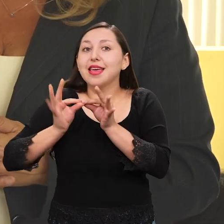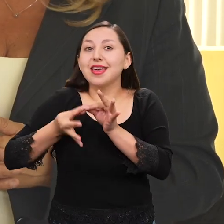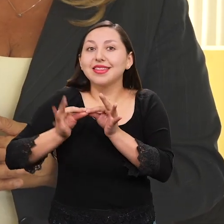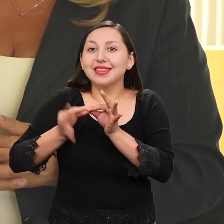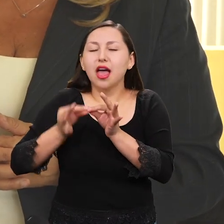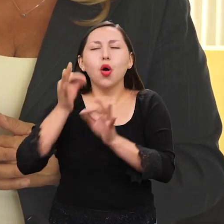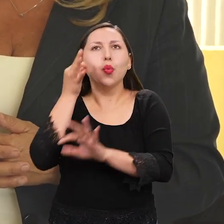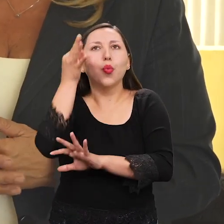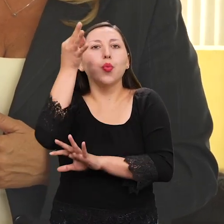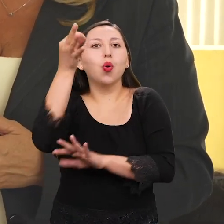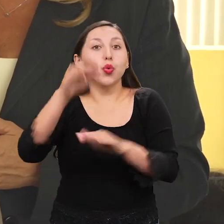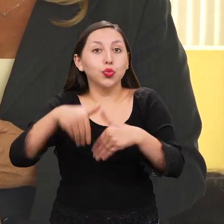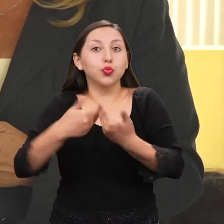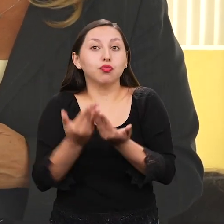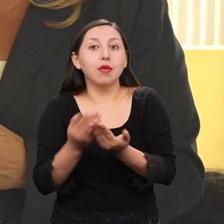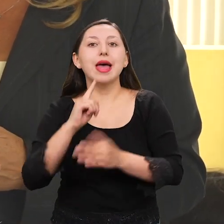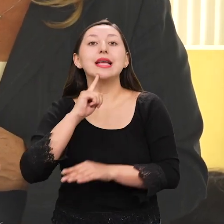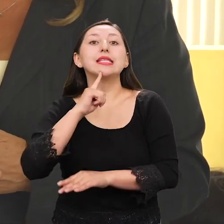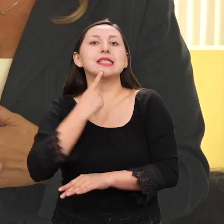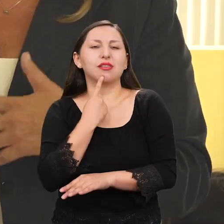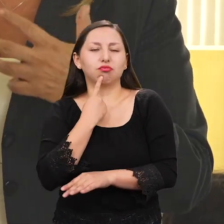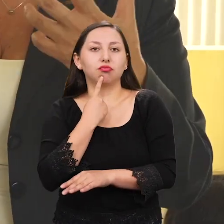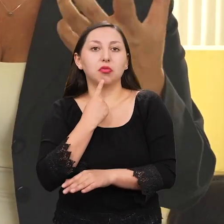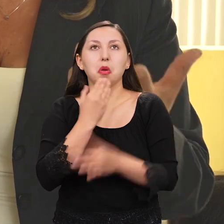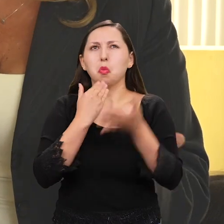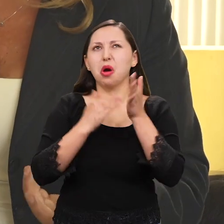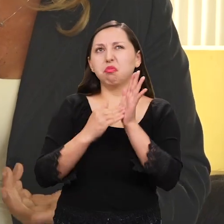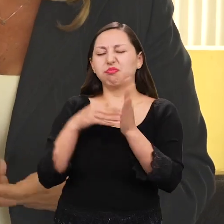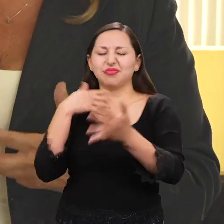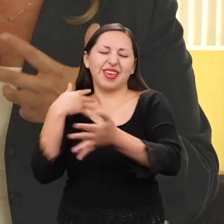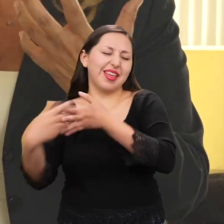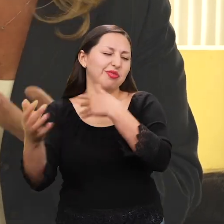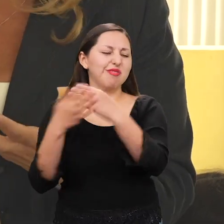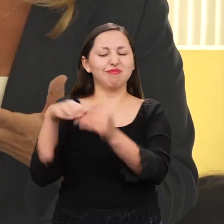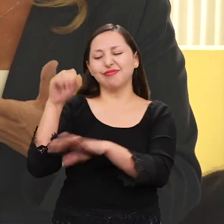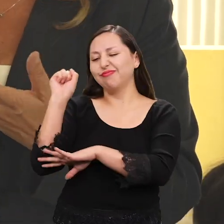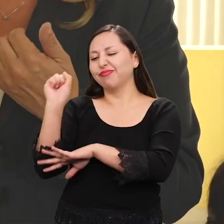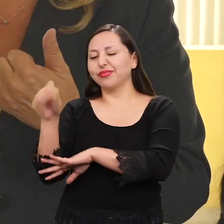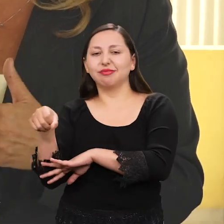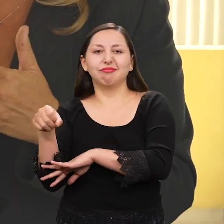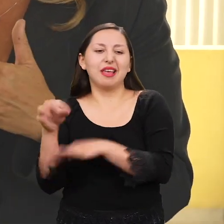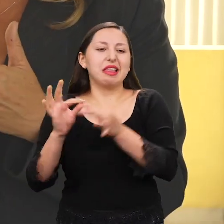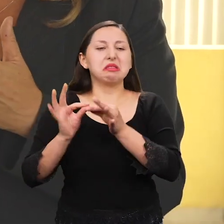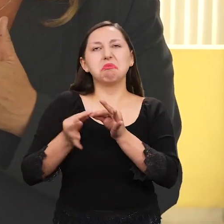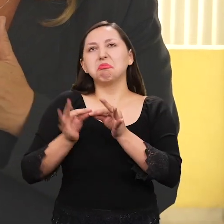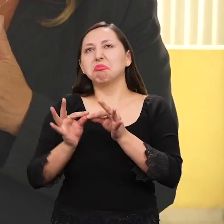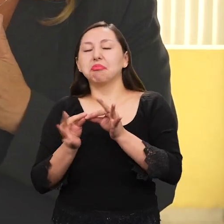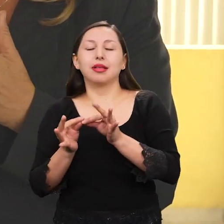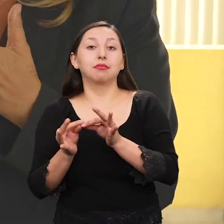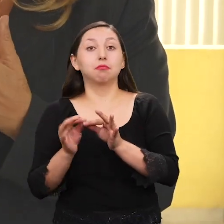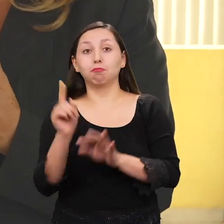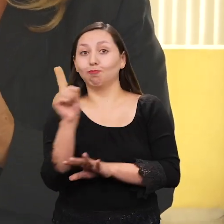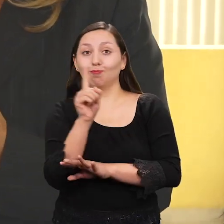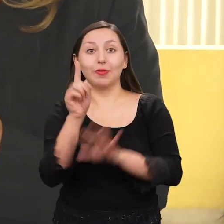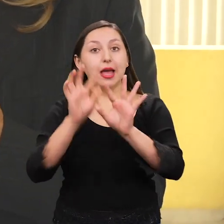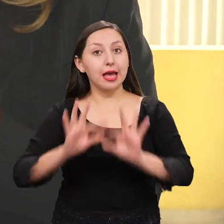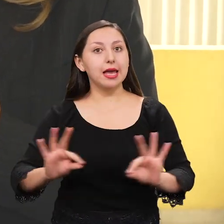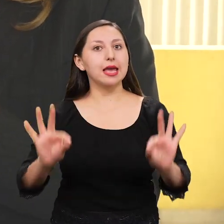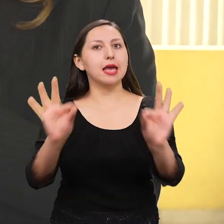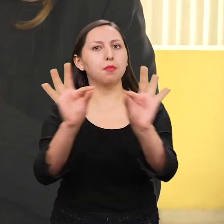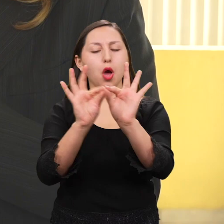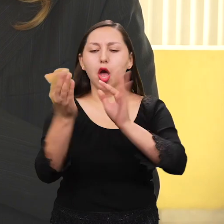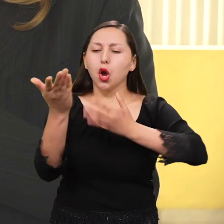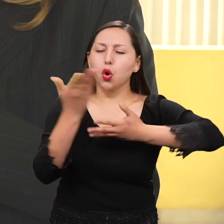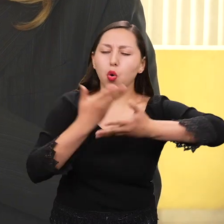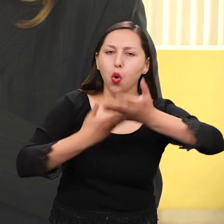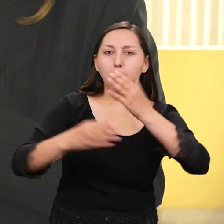Por favor, tomen la seriedad del caso y se capaciten, se formen, sigan teniendo contacto con